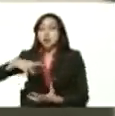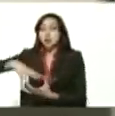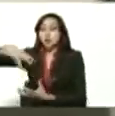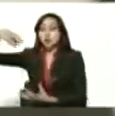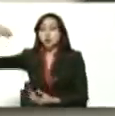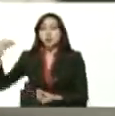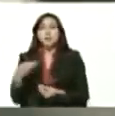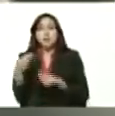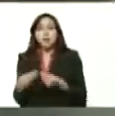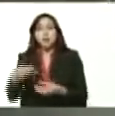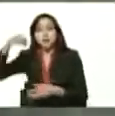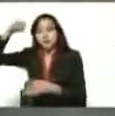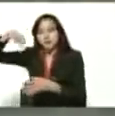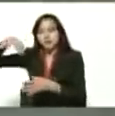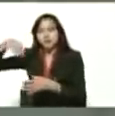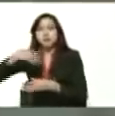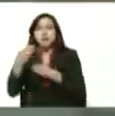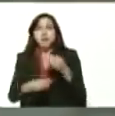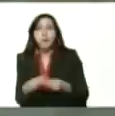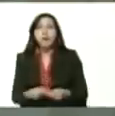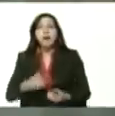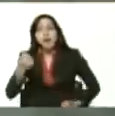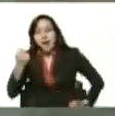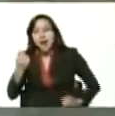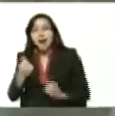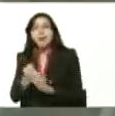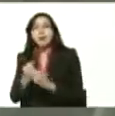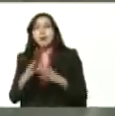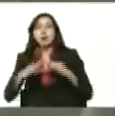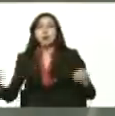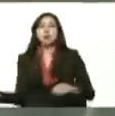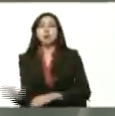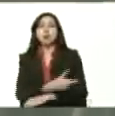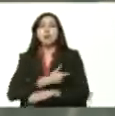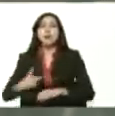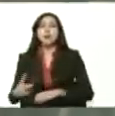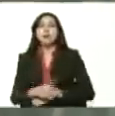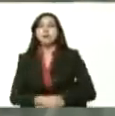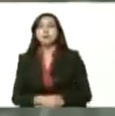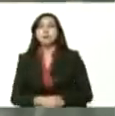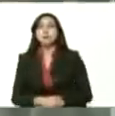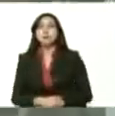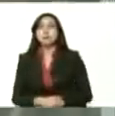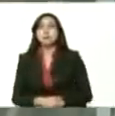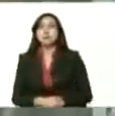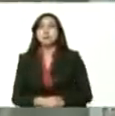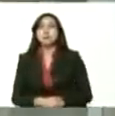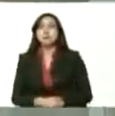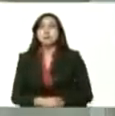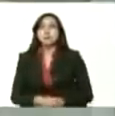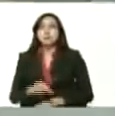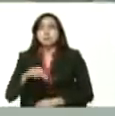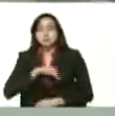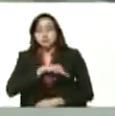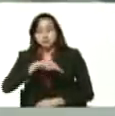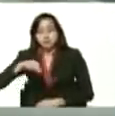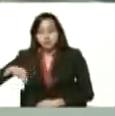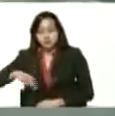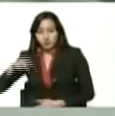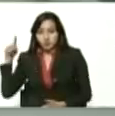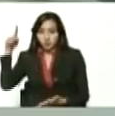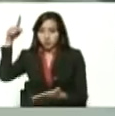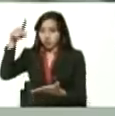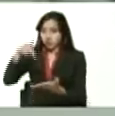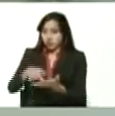presidente seguimos apoyando al gobierno regional y al gobierno nacional si presidente estamos entrando acá al área